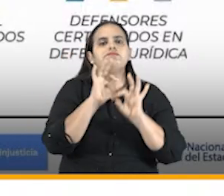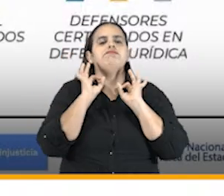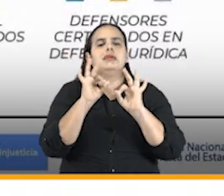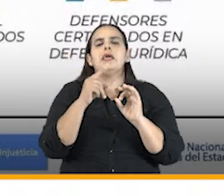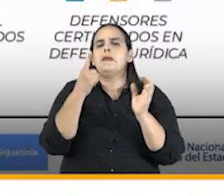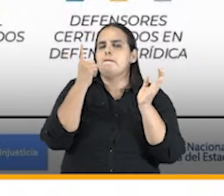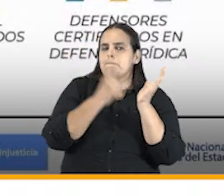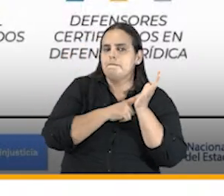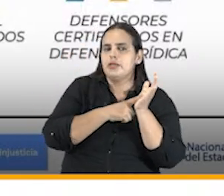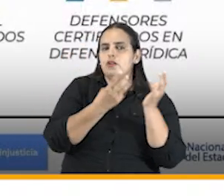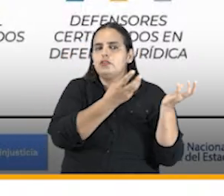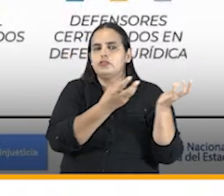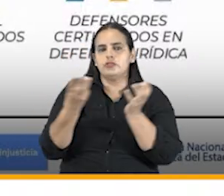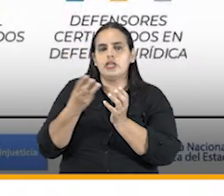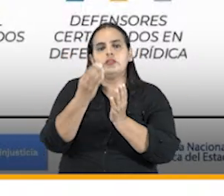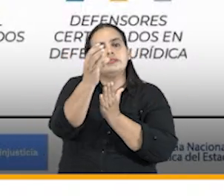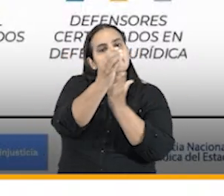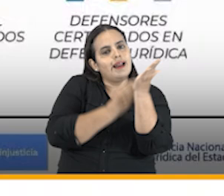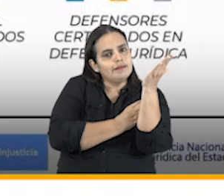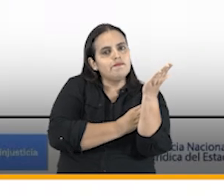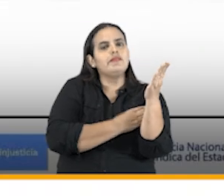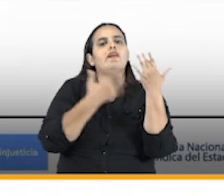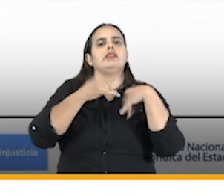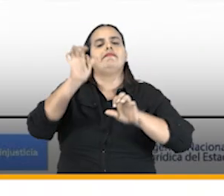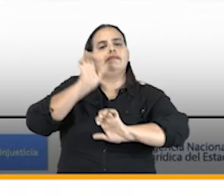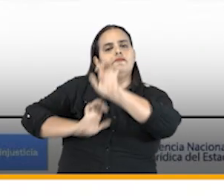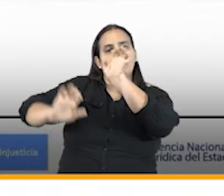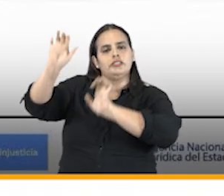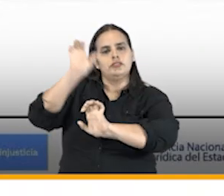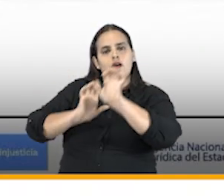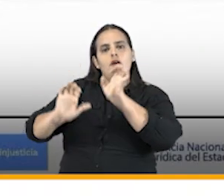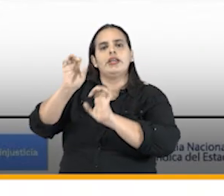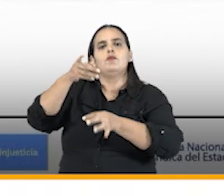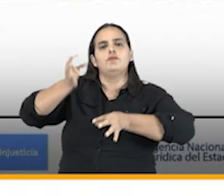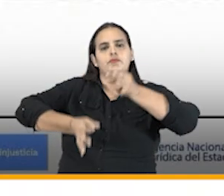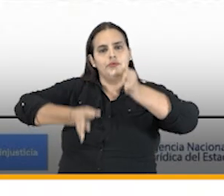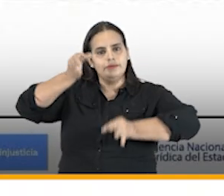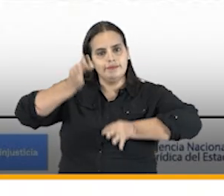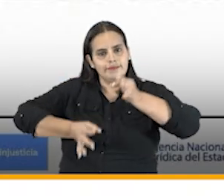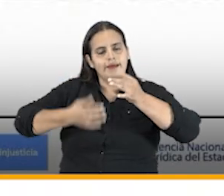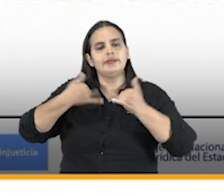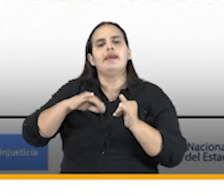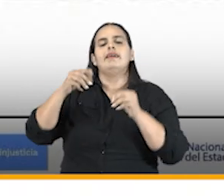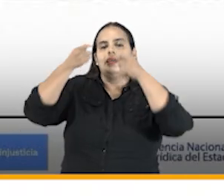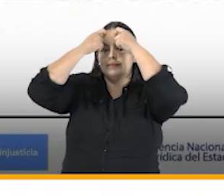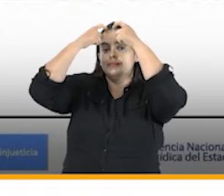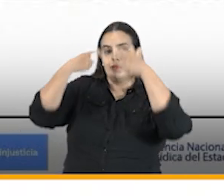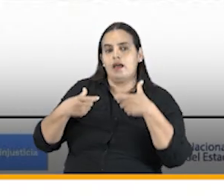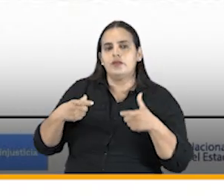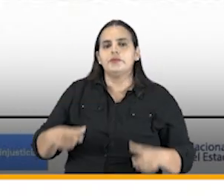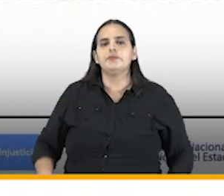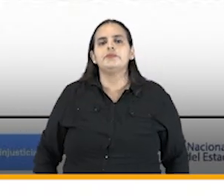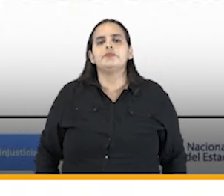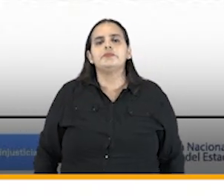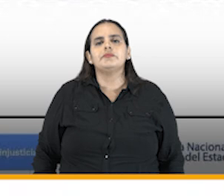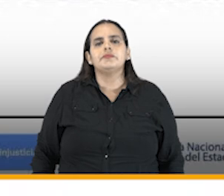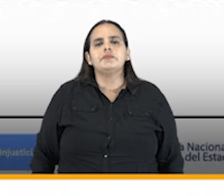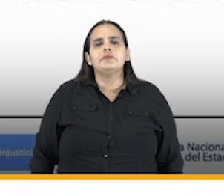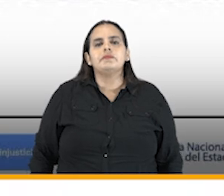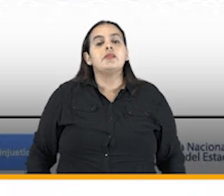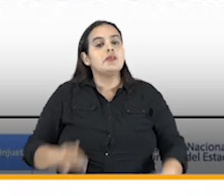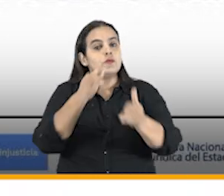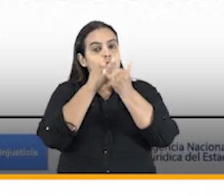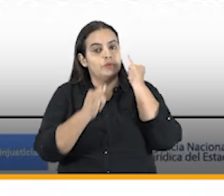defensores certificados en defensa pública del estado por último pues